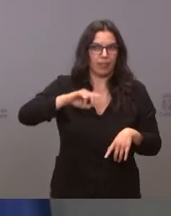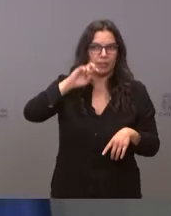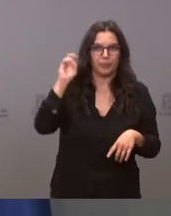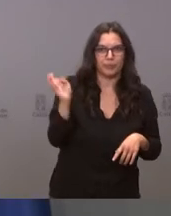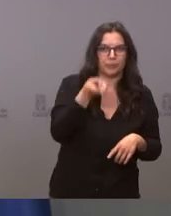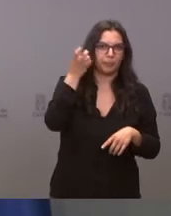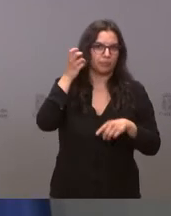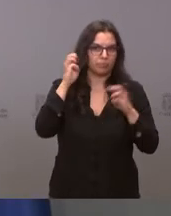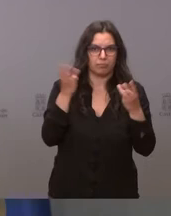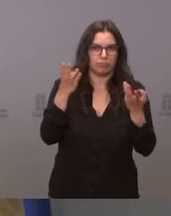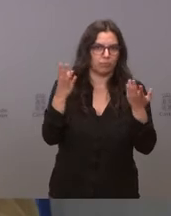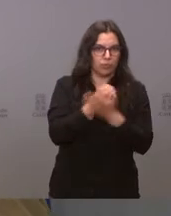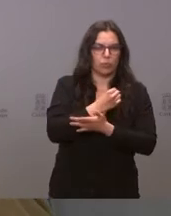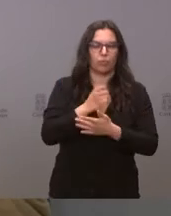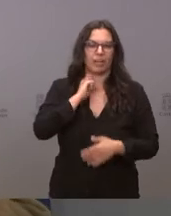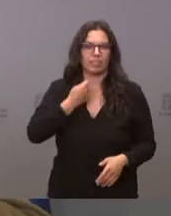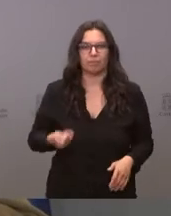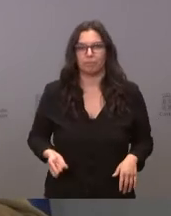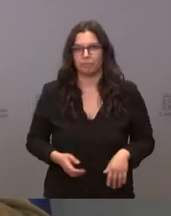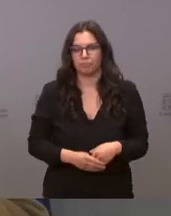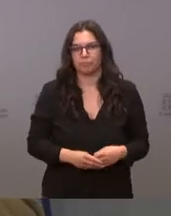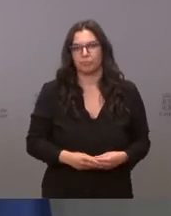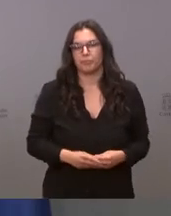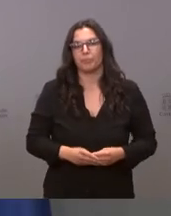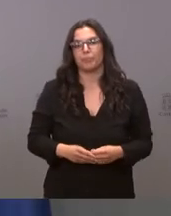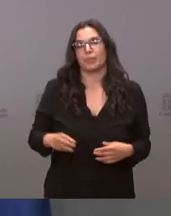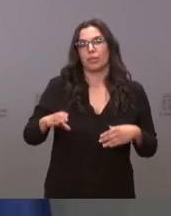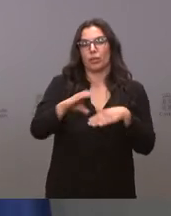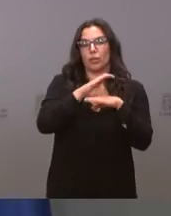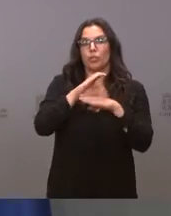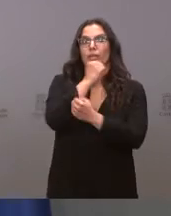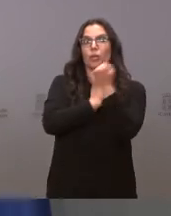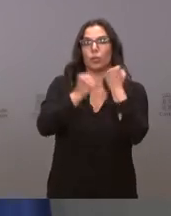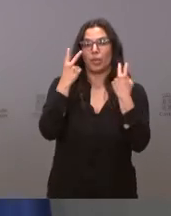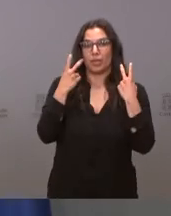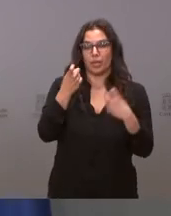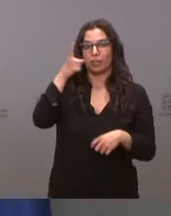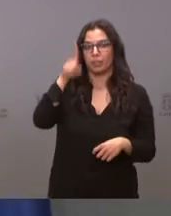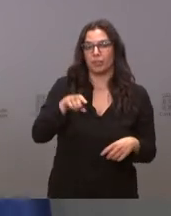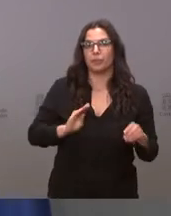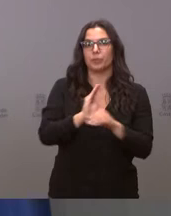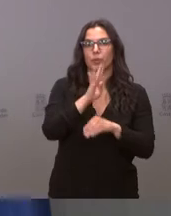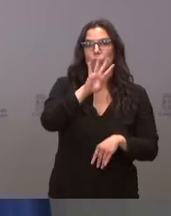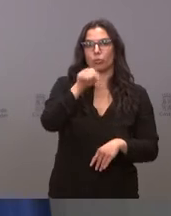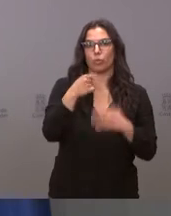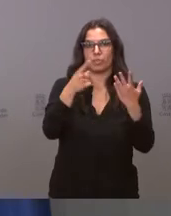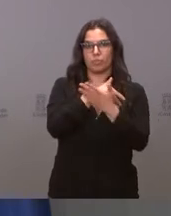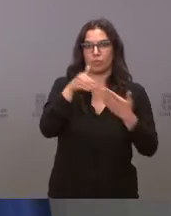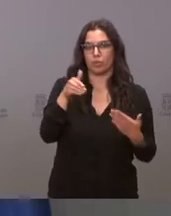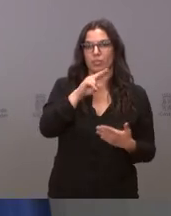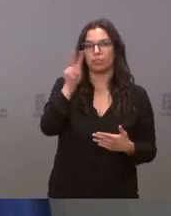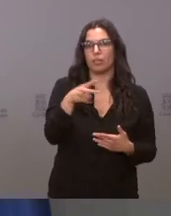telecomunicaciones y gas natural. La Consejería de Economía y Hacienda también destina 4,6 millones para